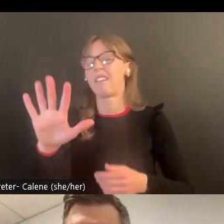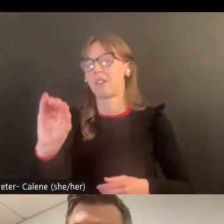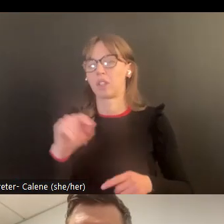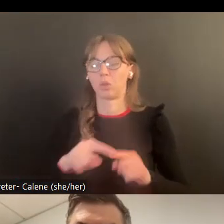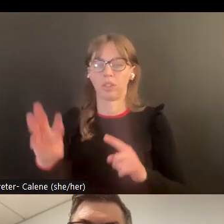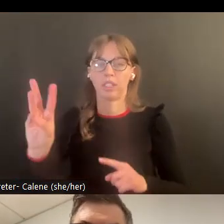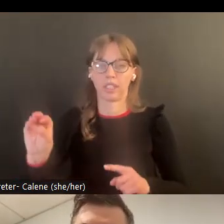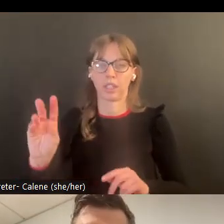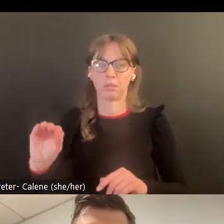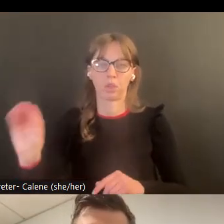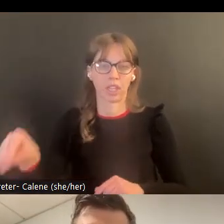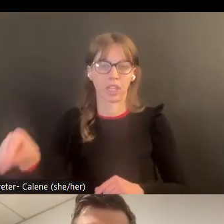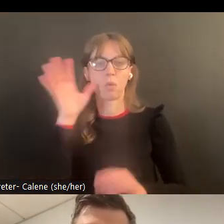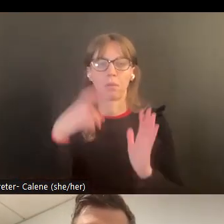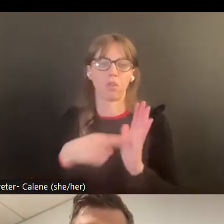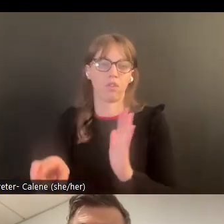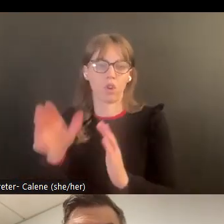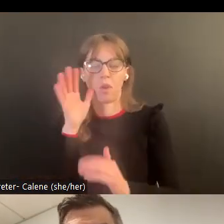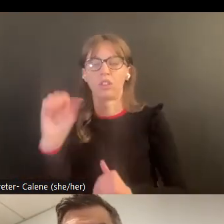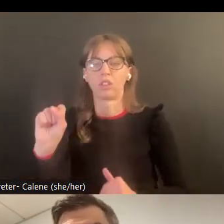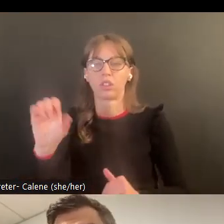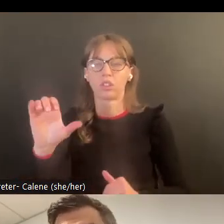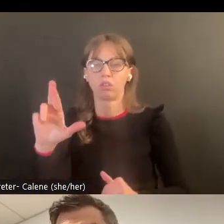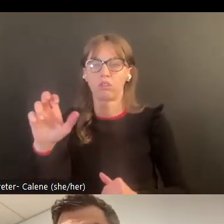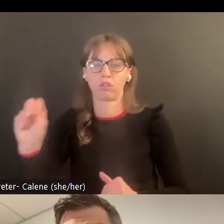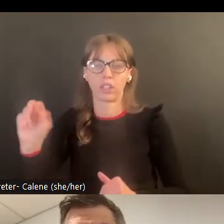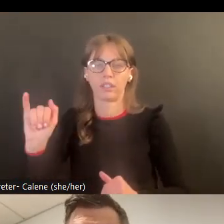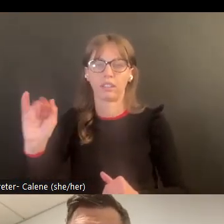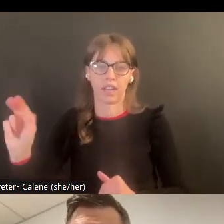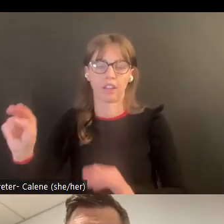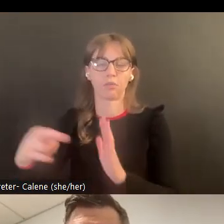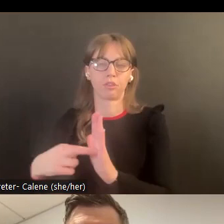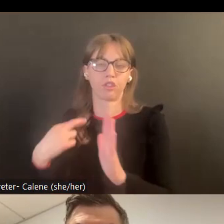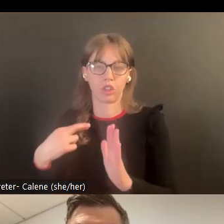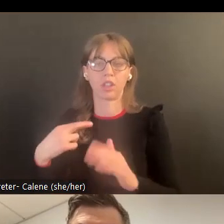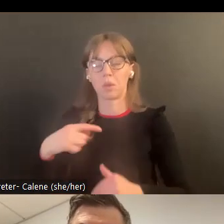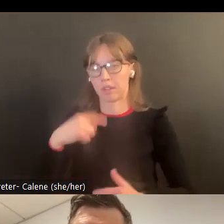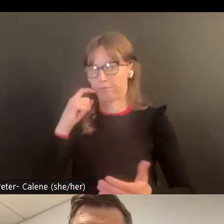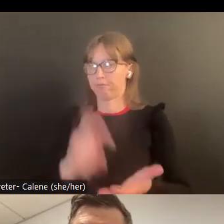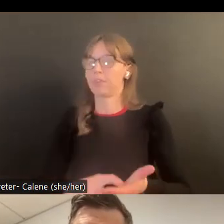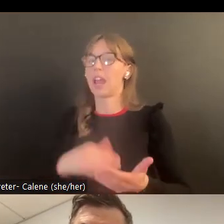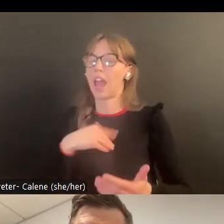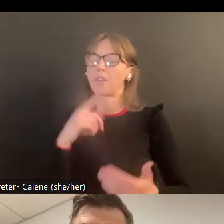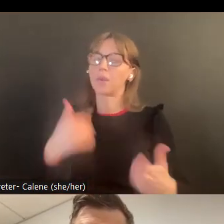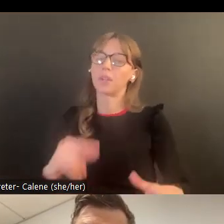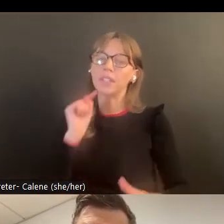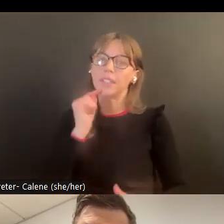va a haber como este 500 600 50-60% van a en sí